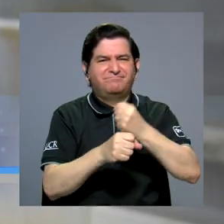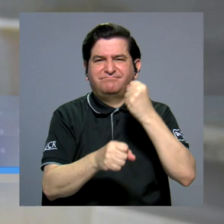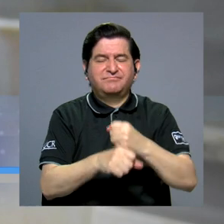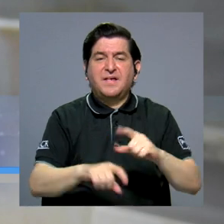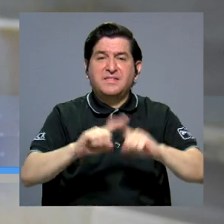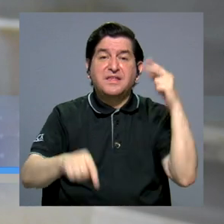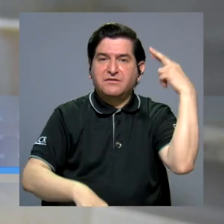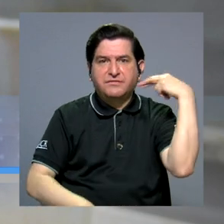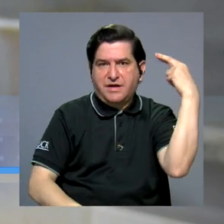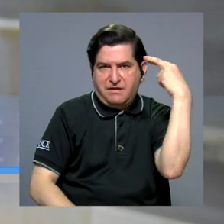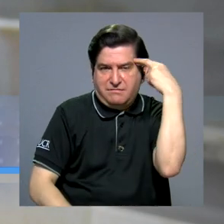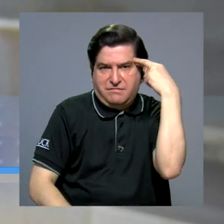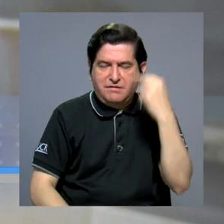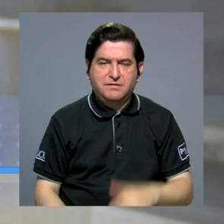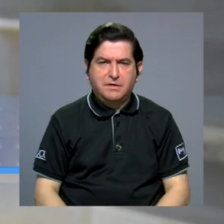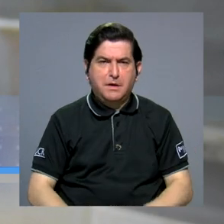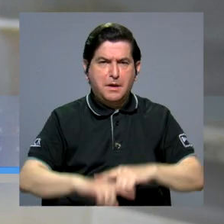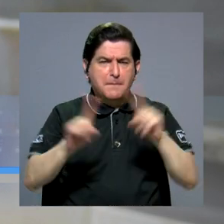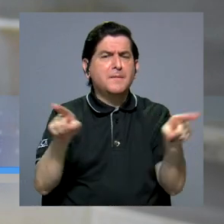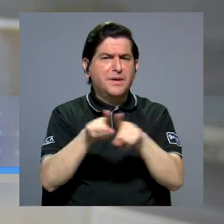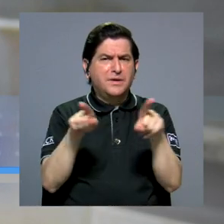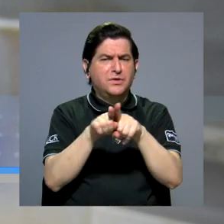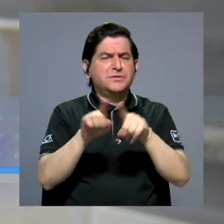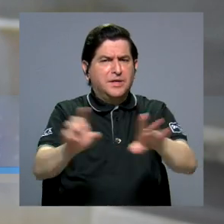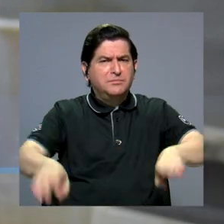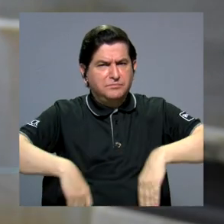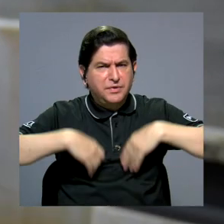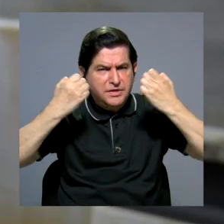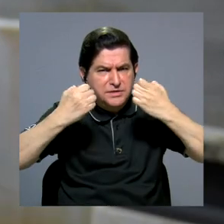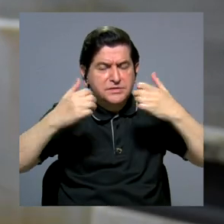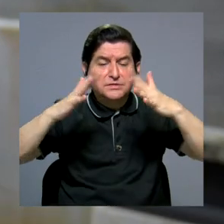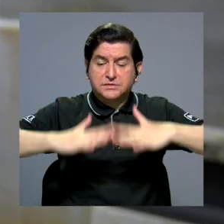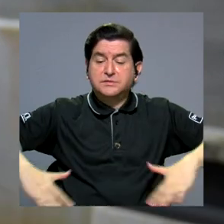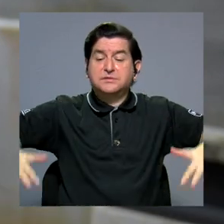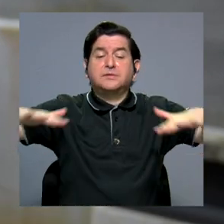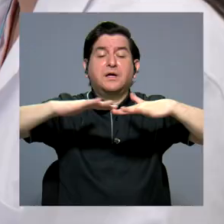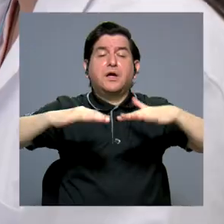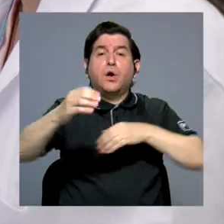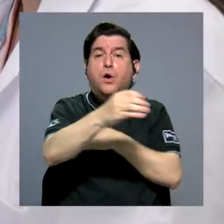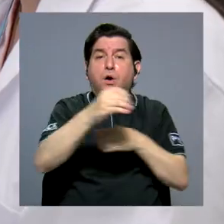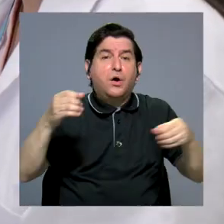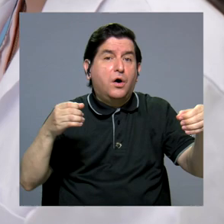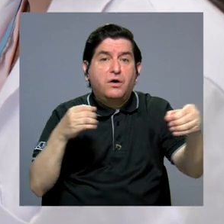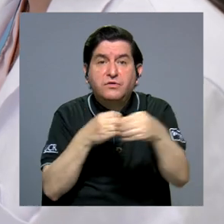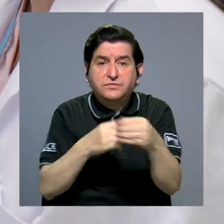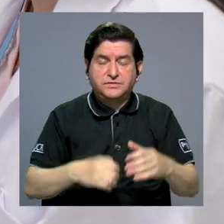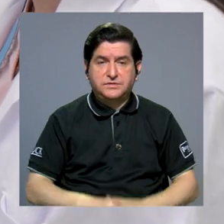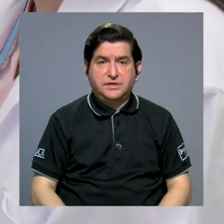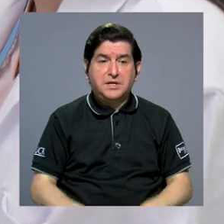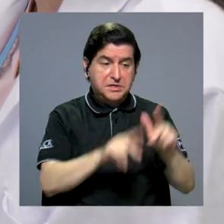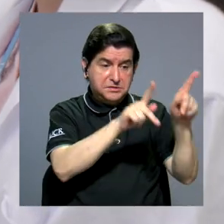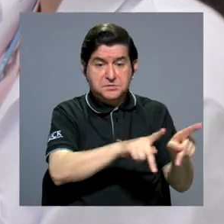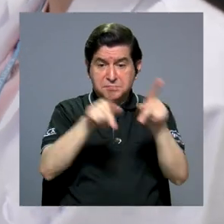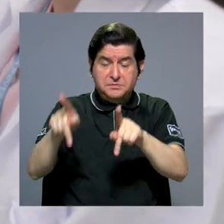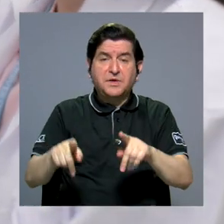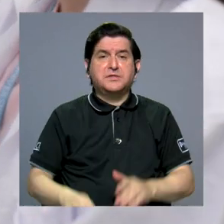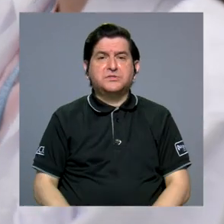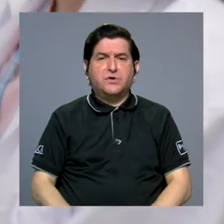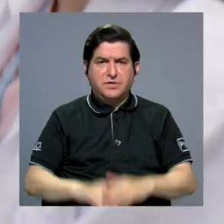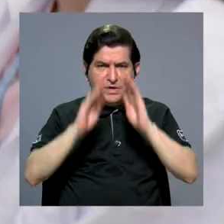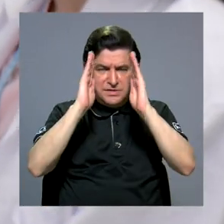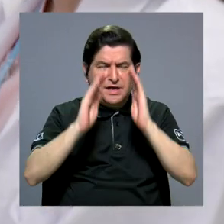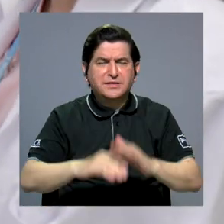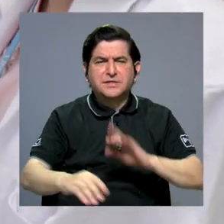por diferentes razones, ¿verdad? Pero para eso también pueden existir espacios o oficinas, personas también